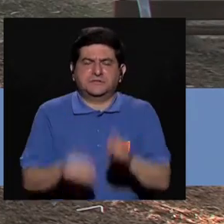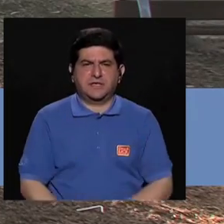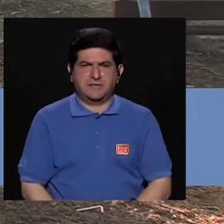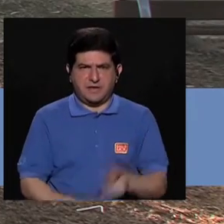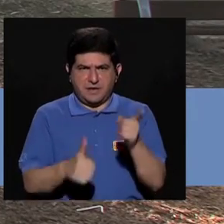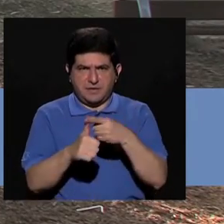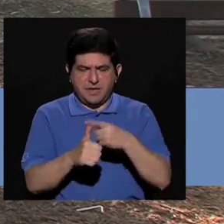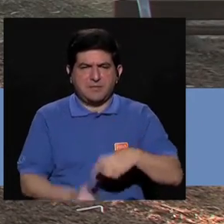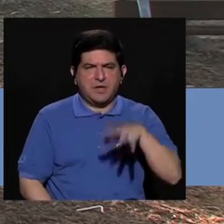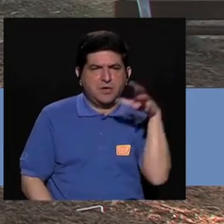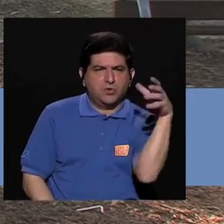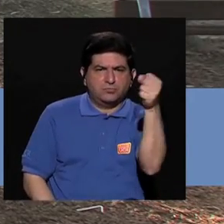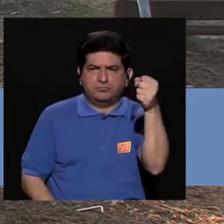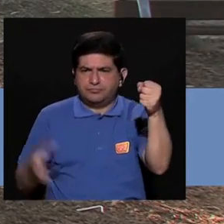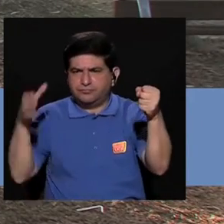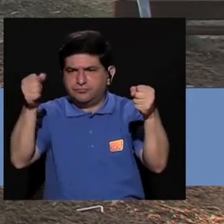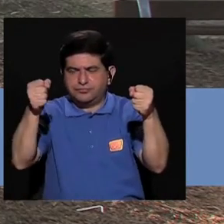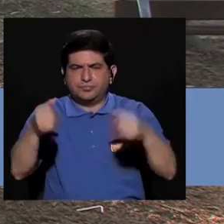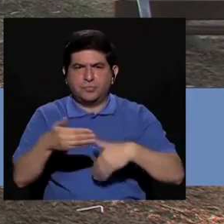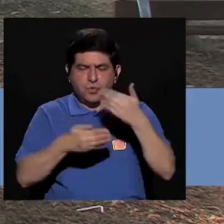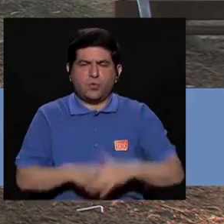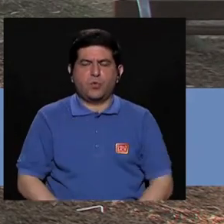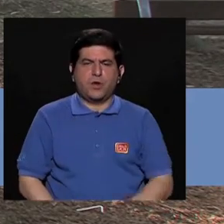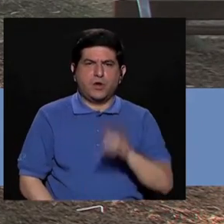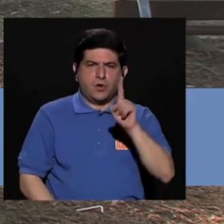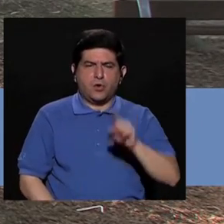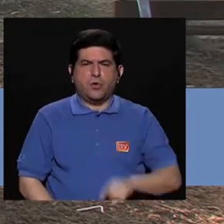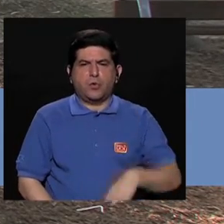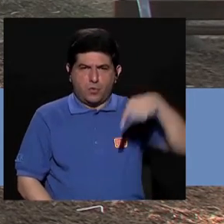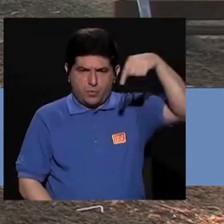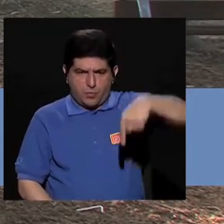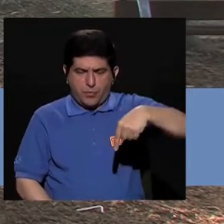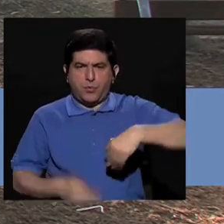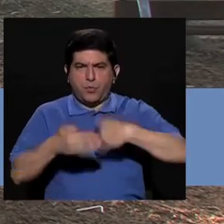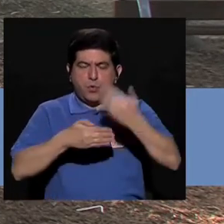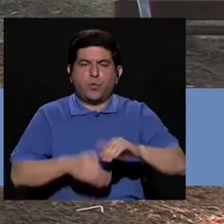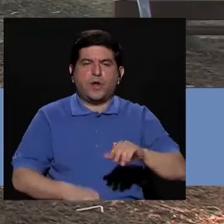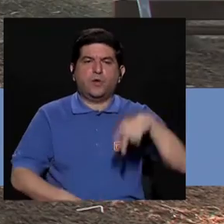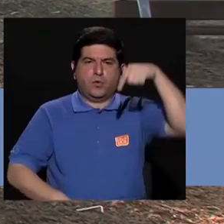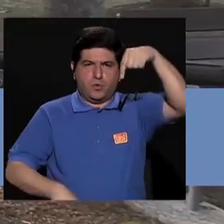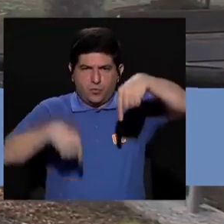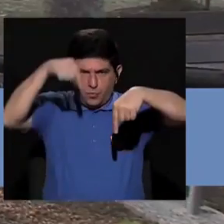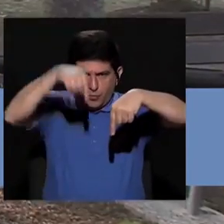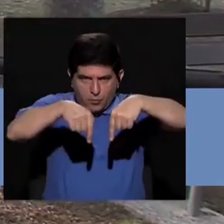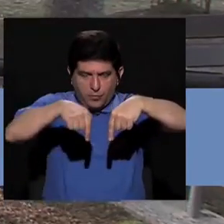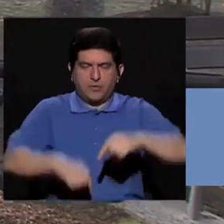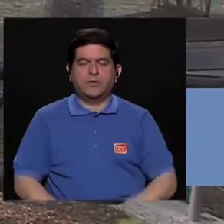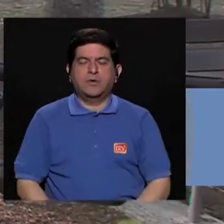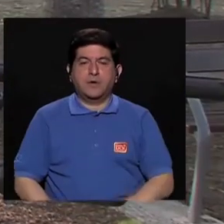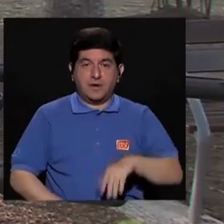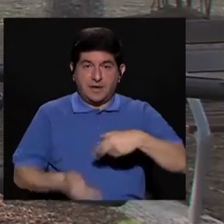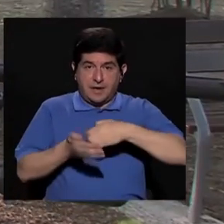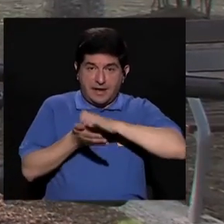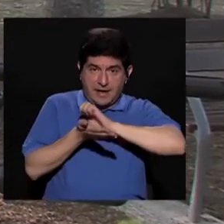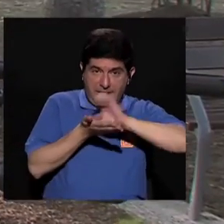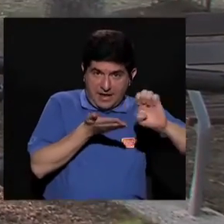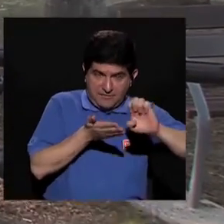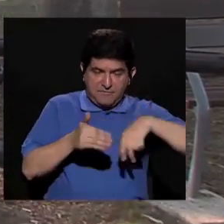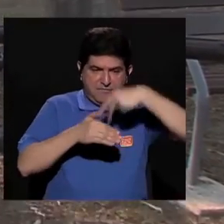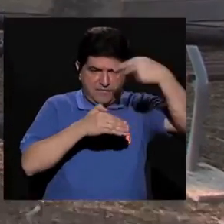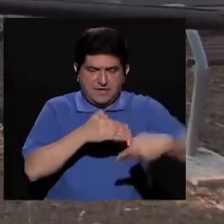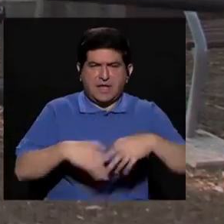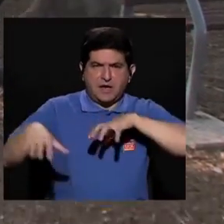primero nos agarramos de los laterales, después subimos una pierna y luego la otra. Así vamos a evitar una caída. El movimiento es un movimiento